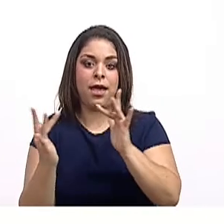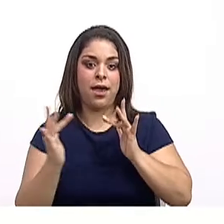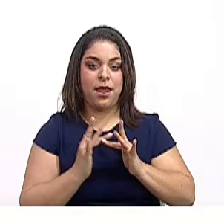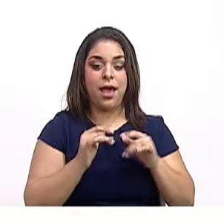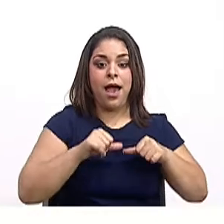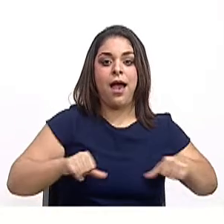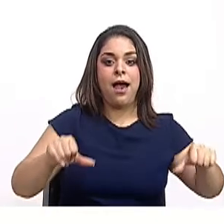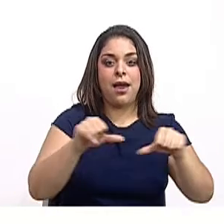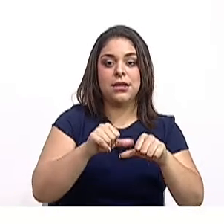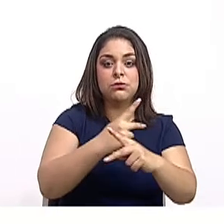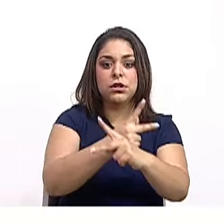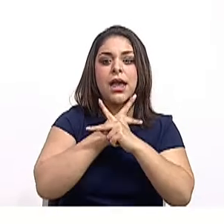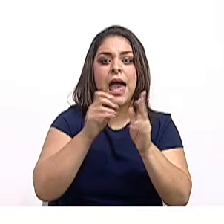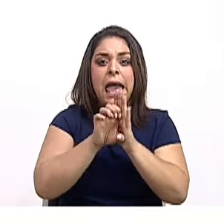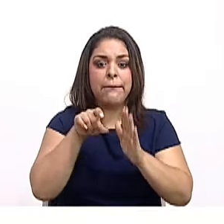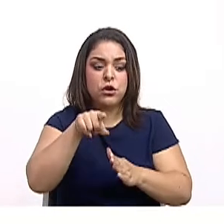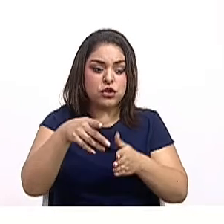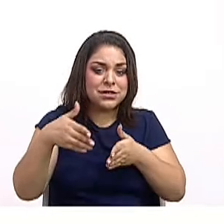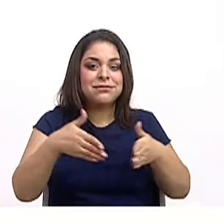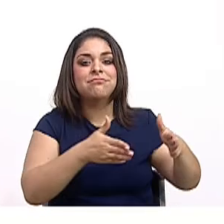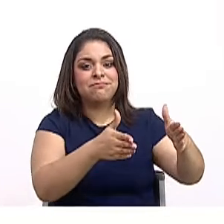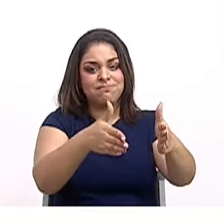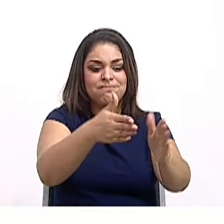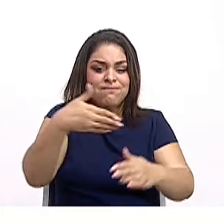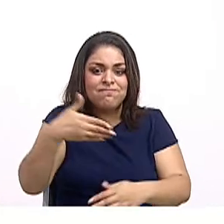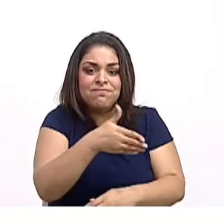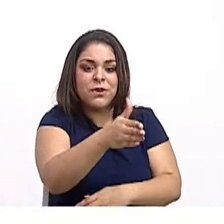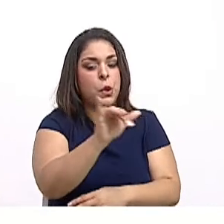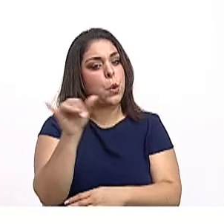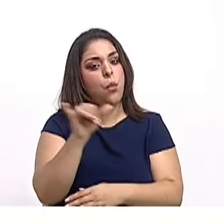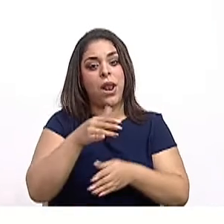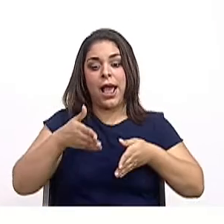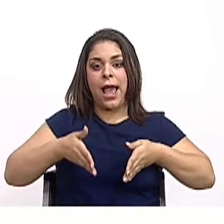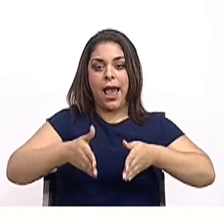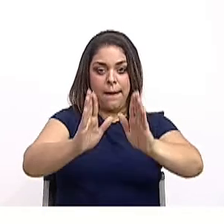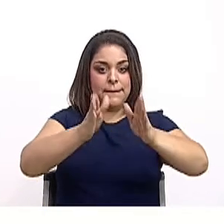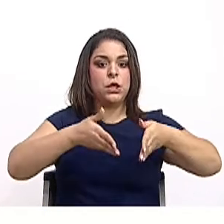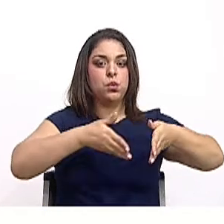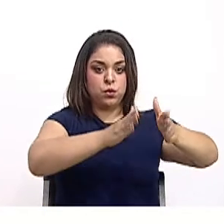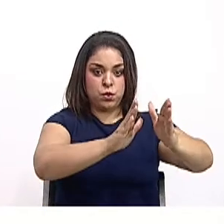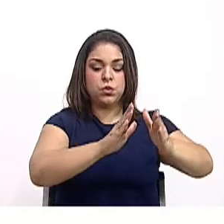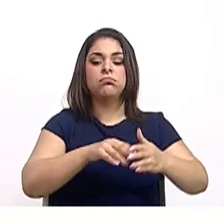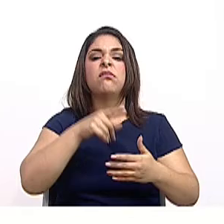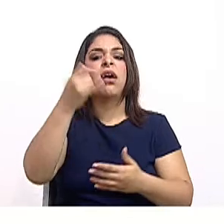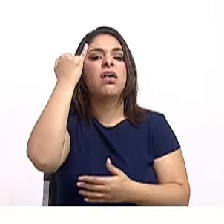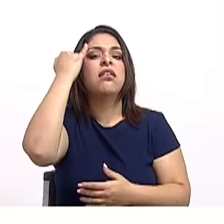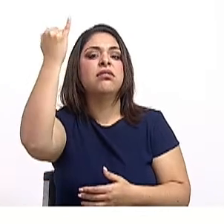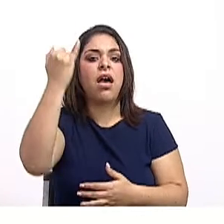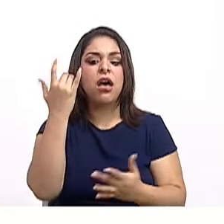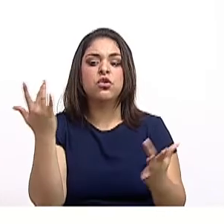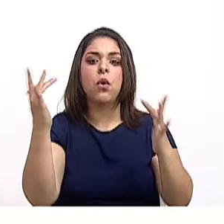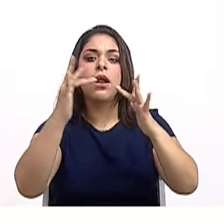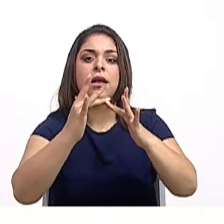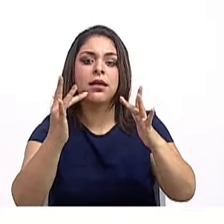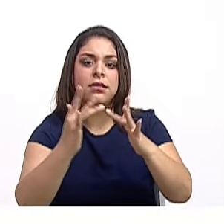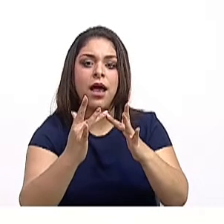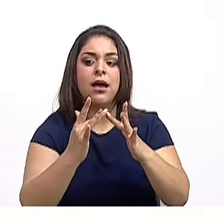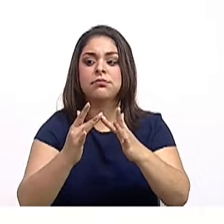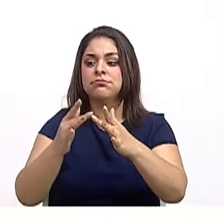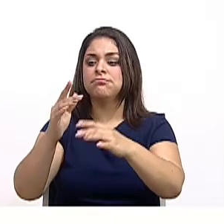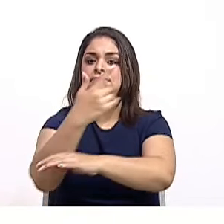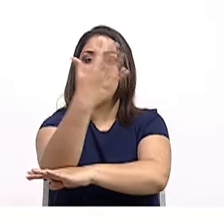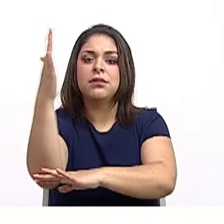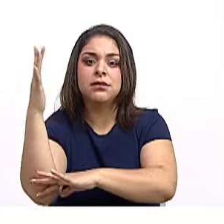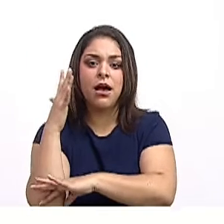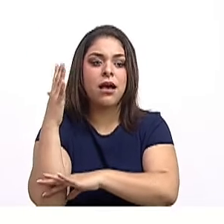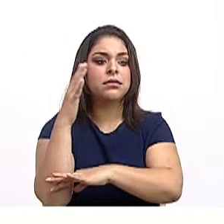corredores vienen a ser como caminos. La idea es conectar esos paisajes, ecosistemas y hábitats naturales